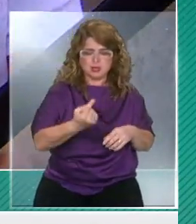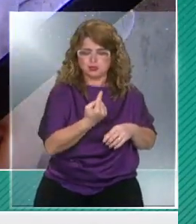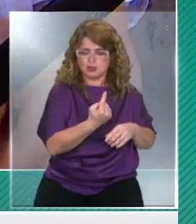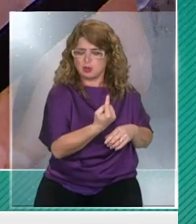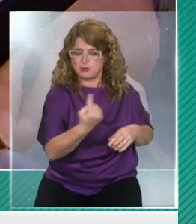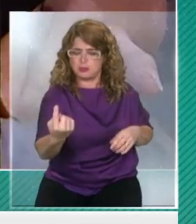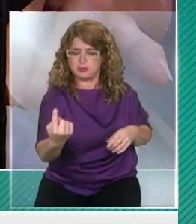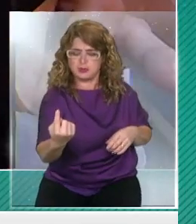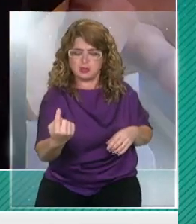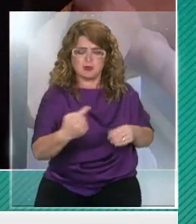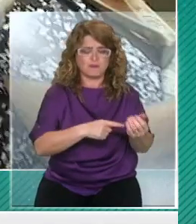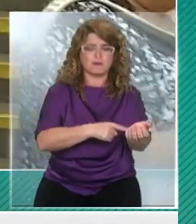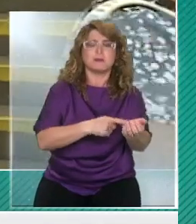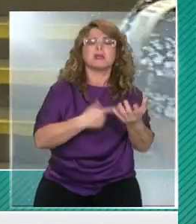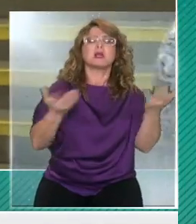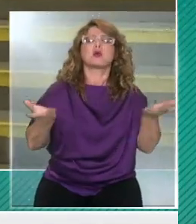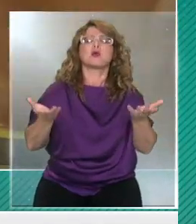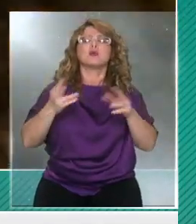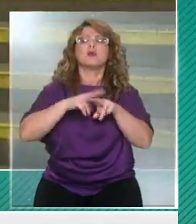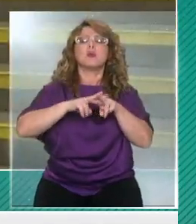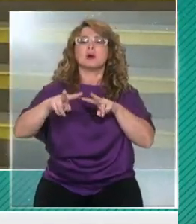de la familia? ¿Cómo lo tendría que hacer?